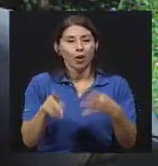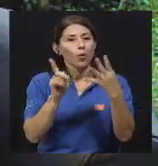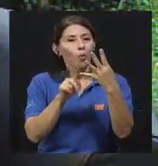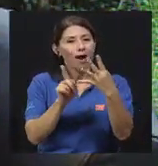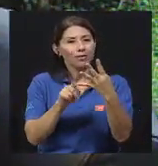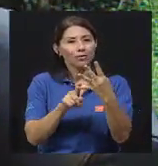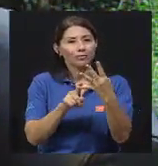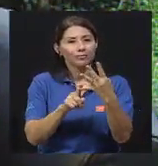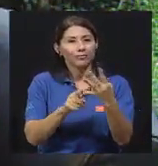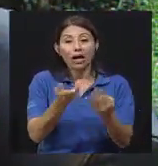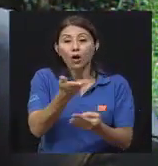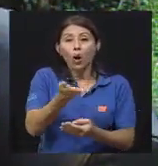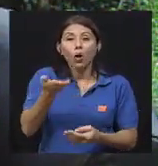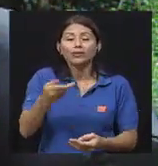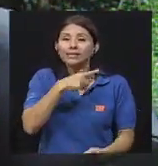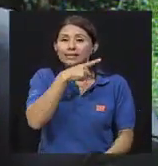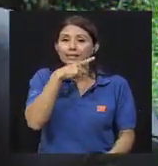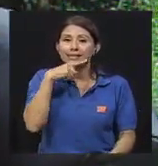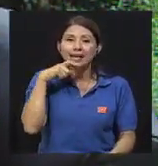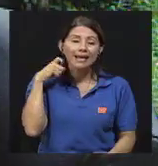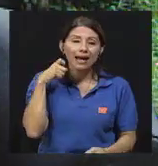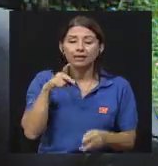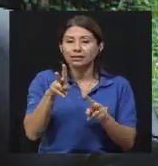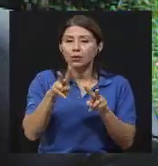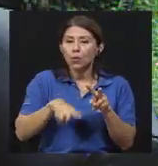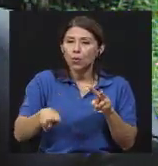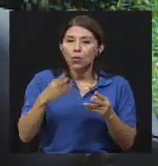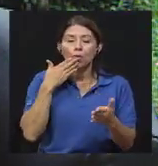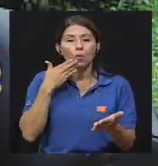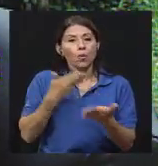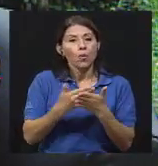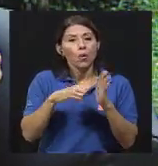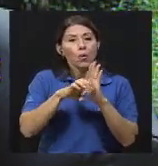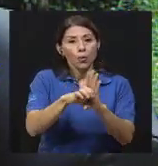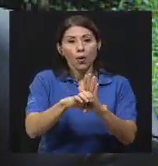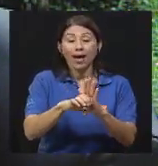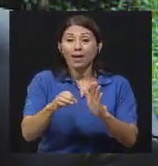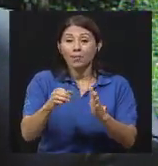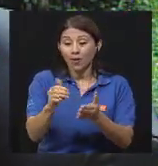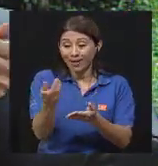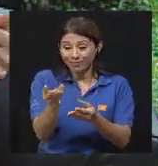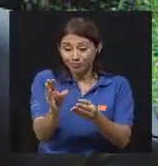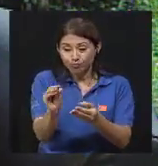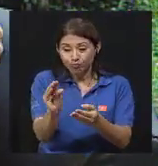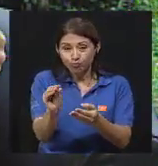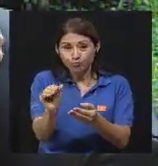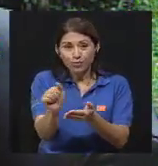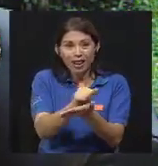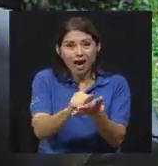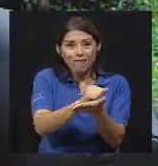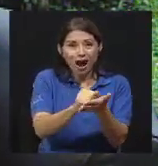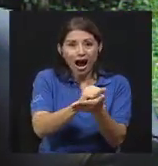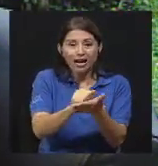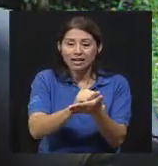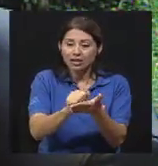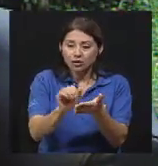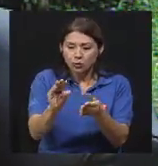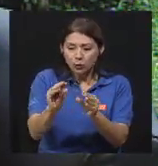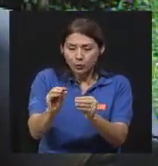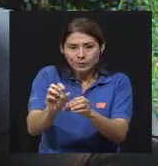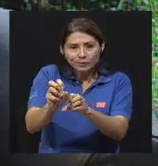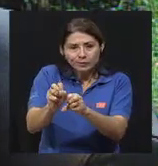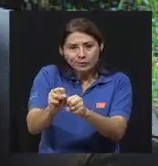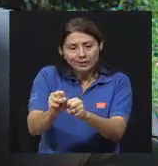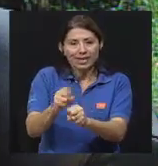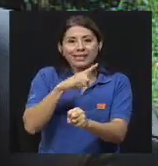que las cosas estén secas es una ventaja, el secar la esponja de lavar, el secar el jabón con que lavamos, me va